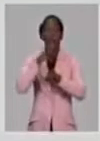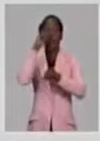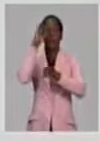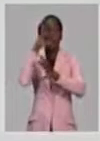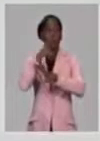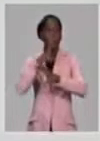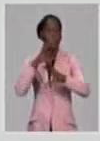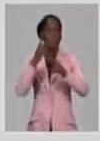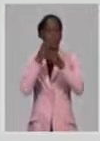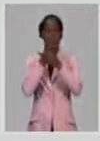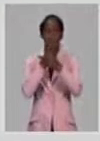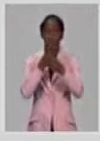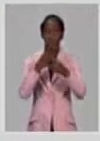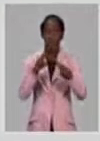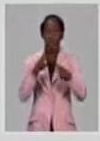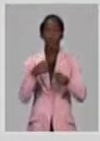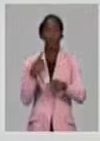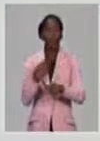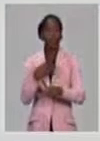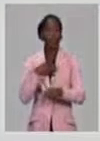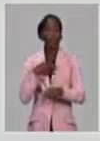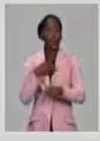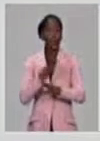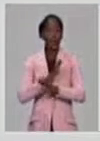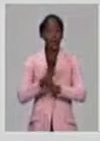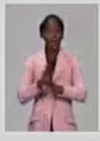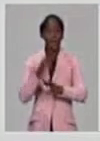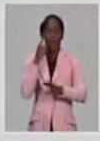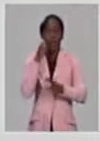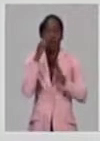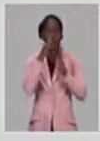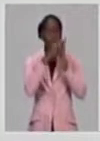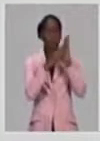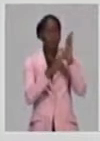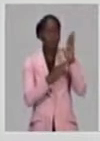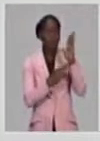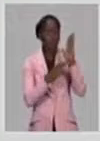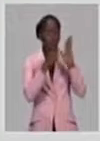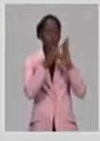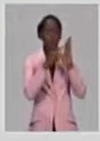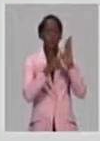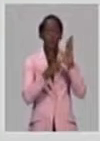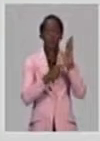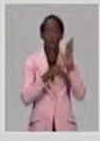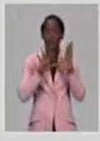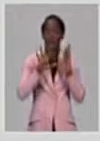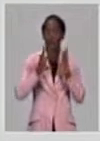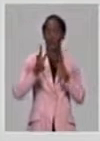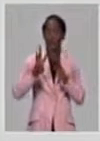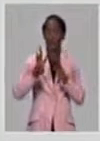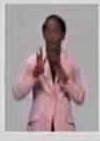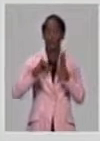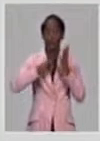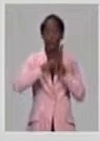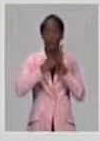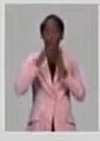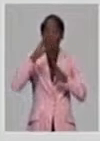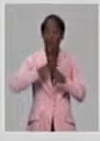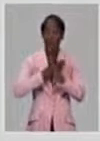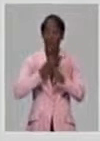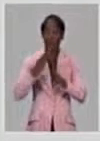Tenemos hoy una cartera de 53 oportunidades de proyectos, de las cuales 38 son de entidades nacionales, 4 ya son de empresas